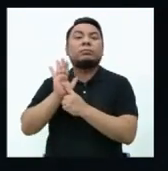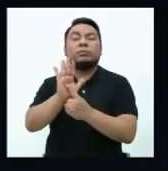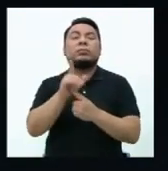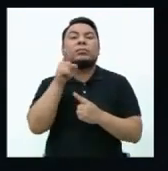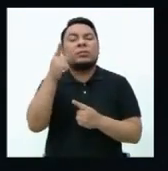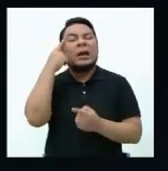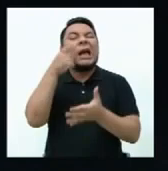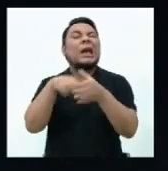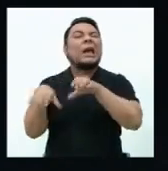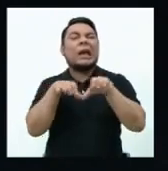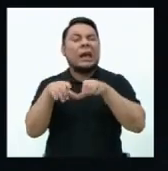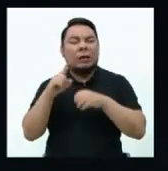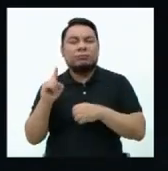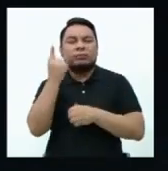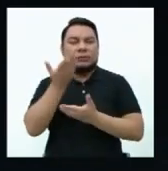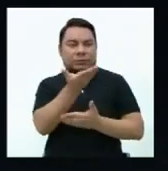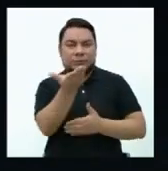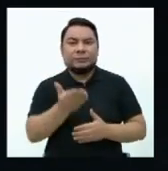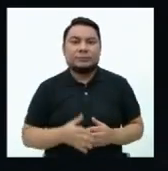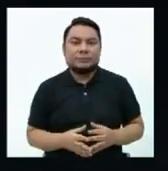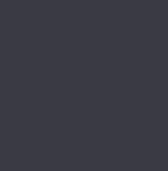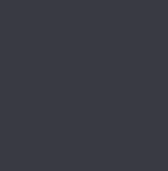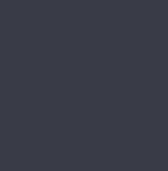es la propuesta bandera.